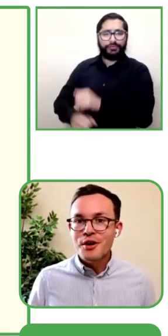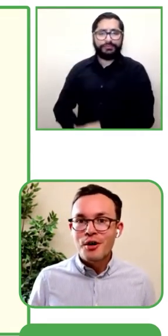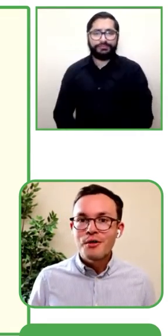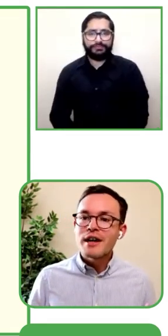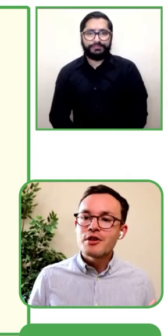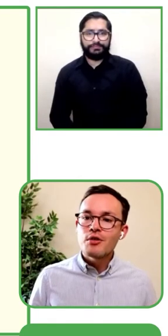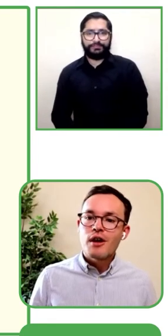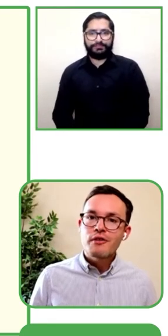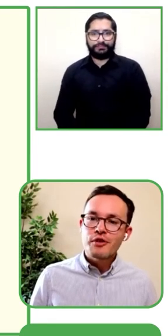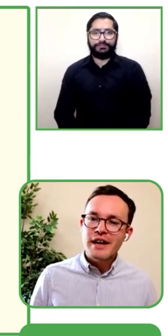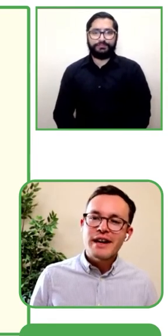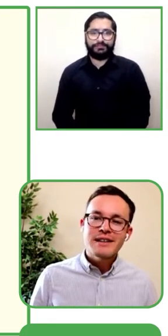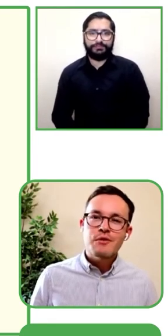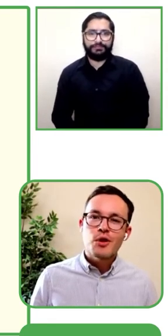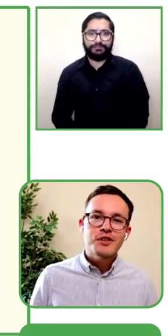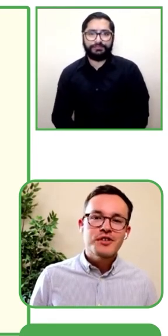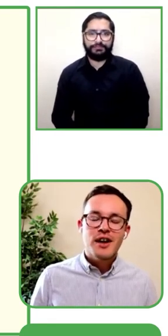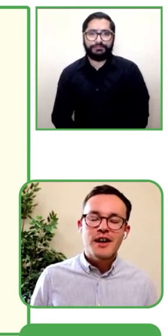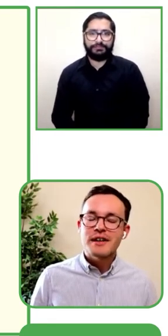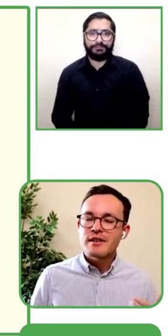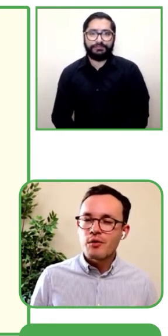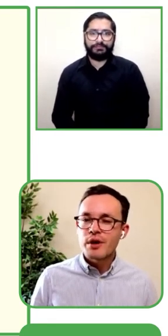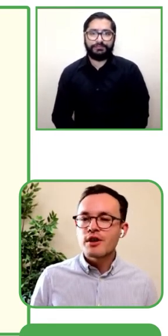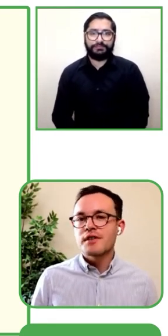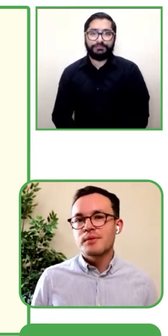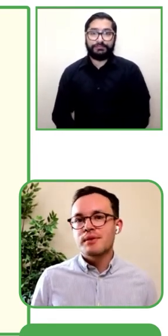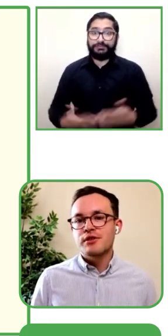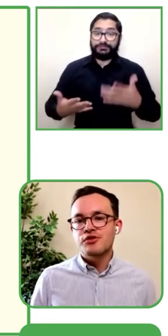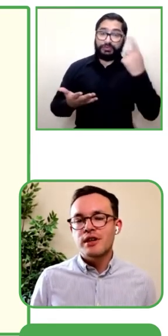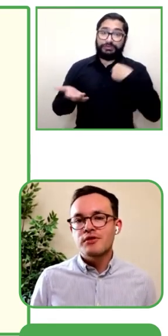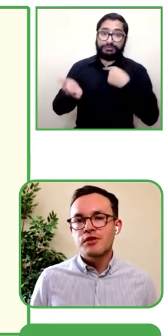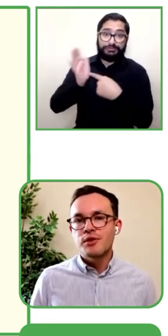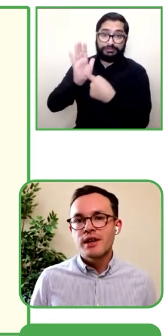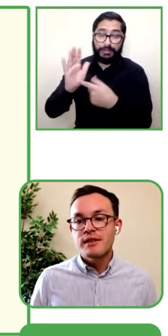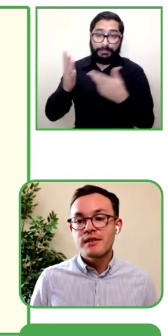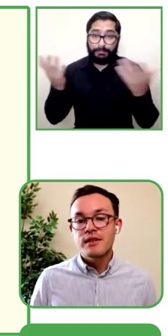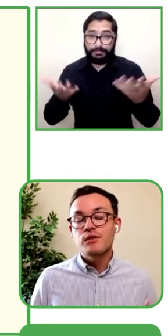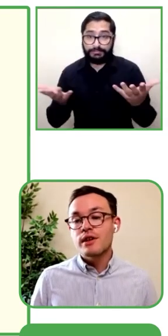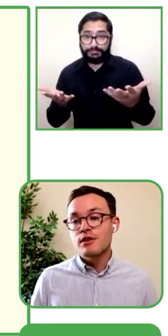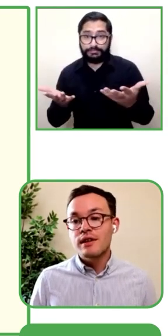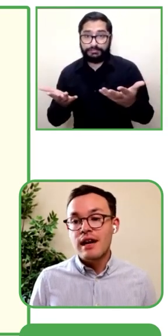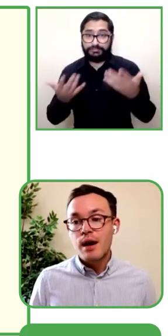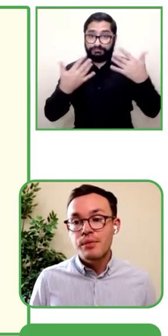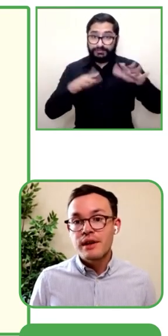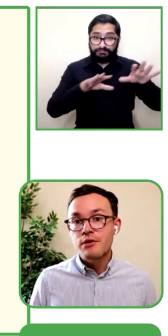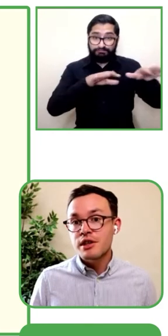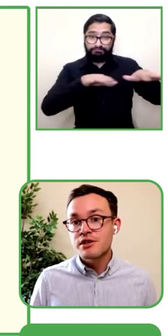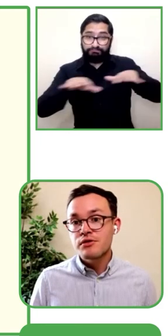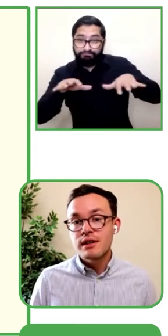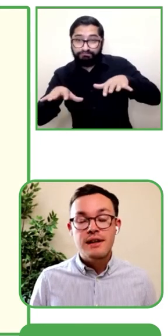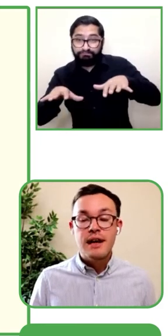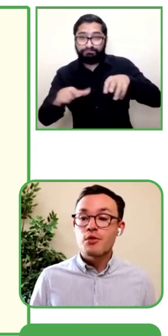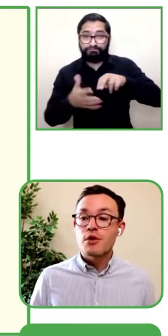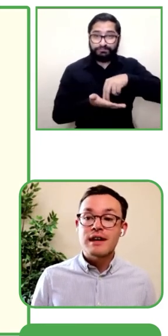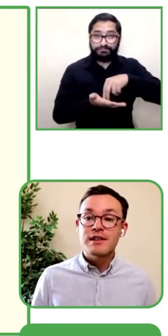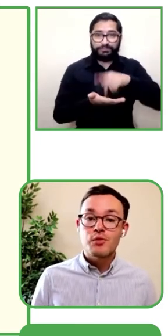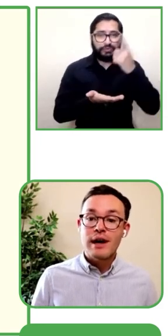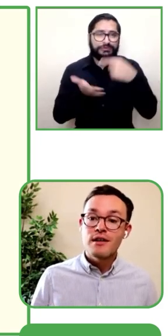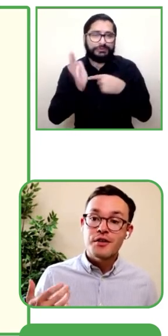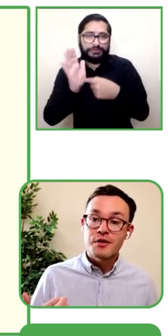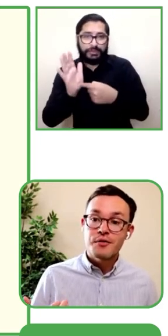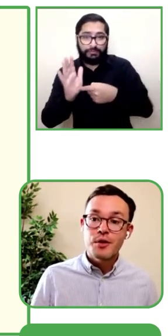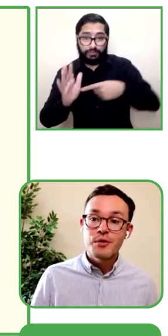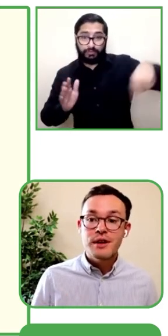Y si están en movimiento y se les olvida un concepto que están